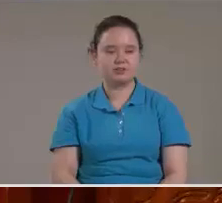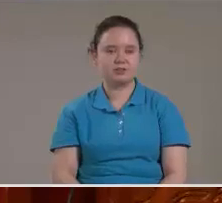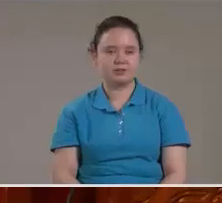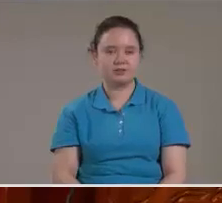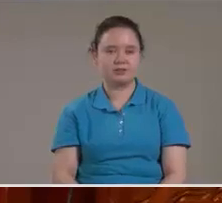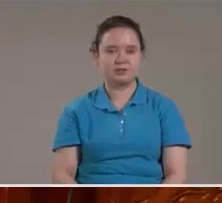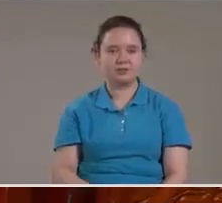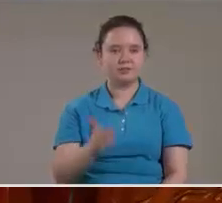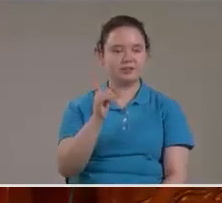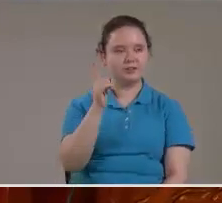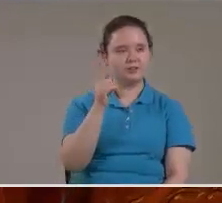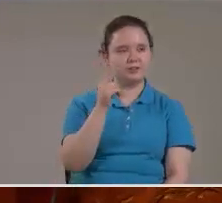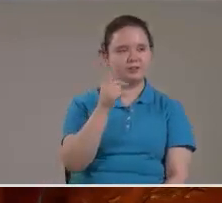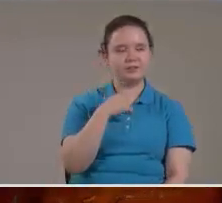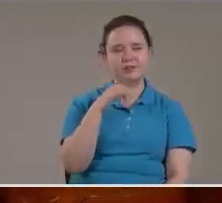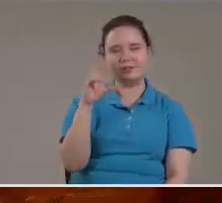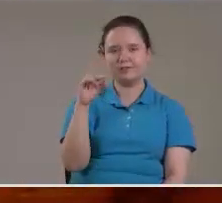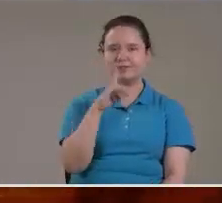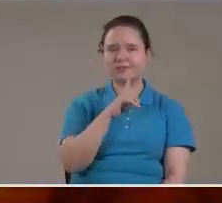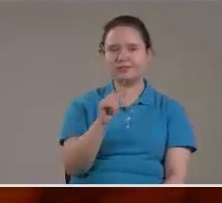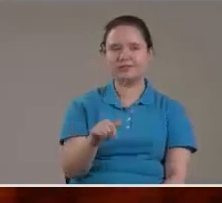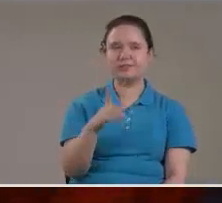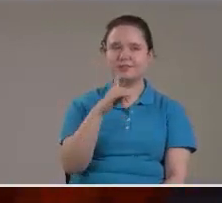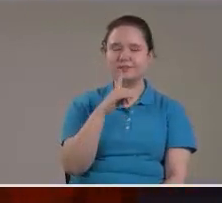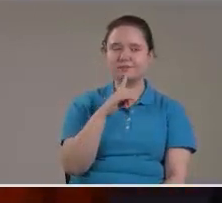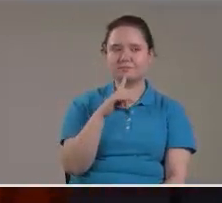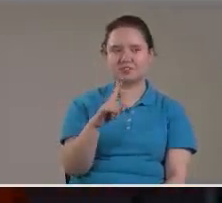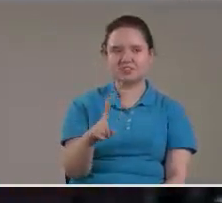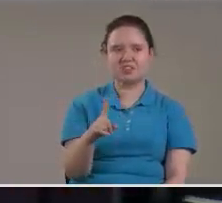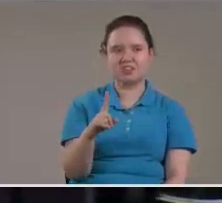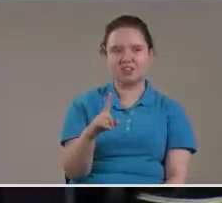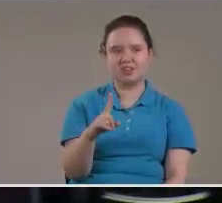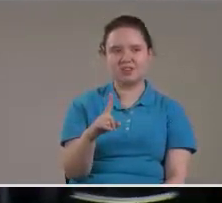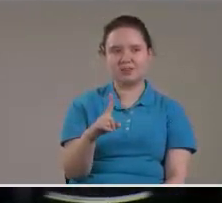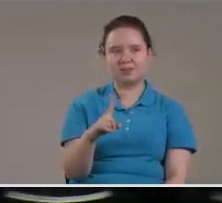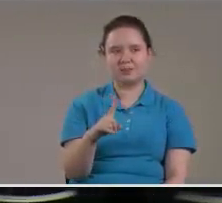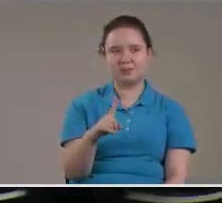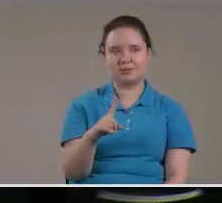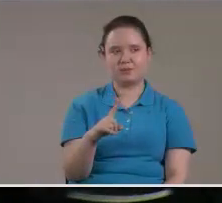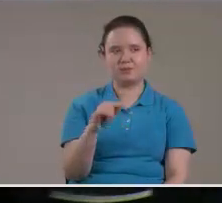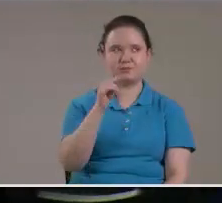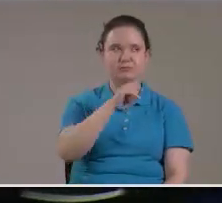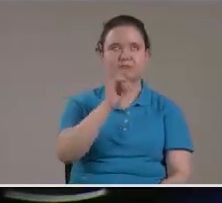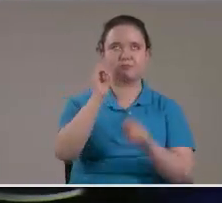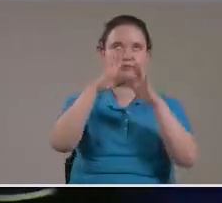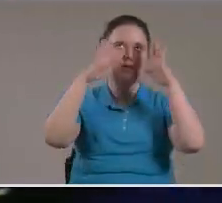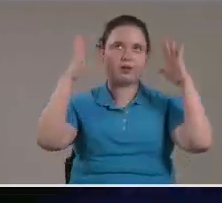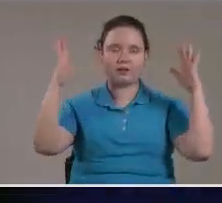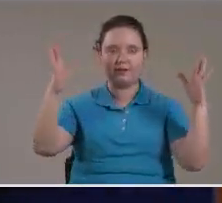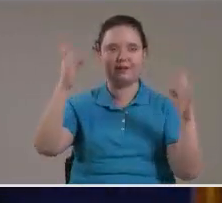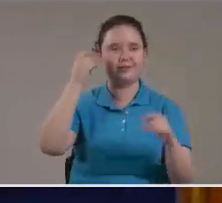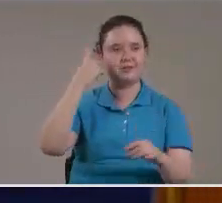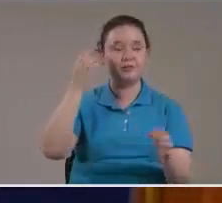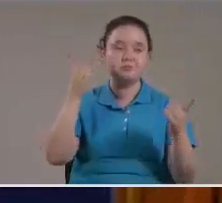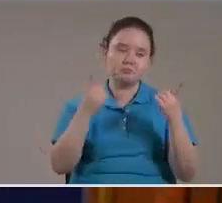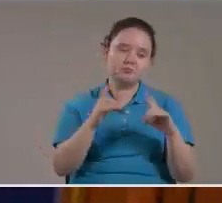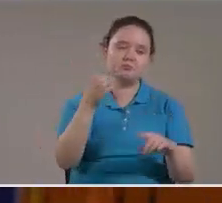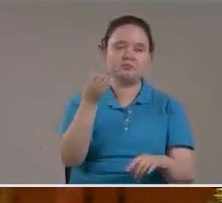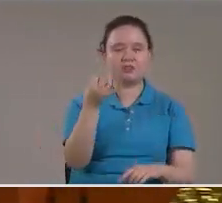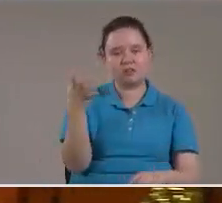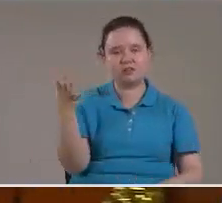Pues Yo no estoy Yo no estoy poniendo Esto como que fuera un dogma Pero es un cálculo